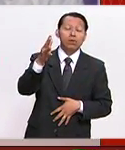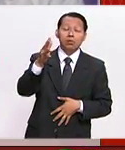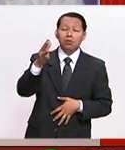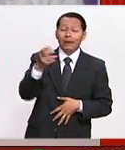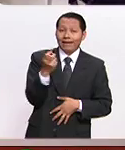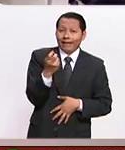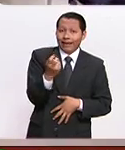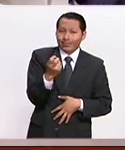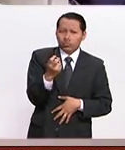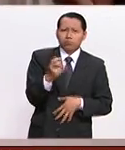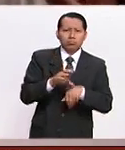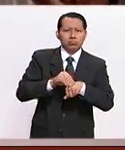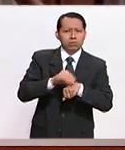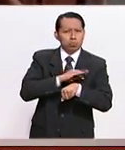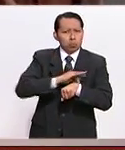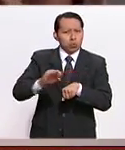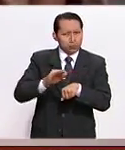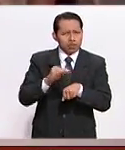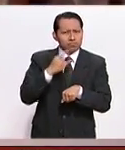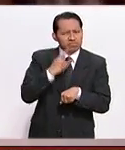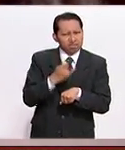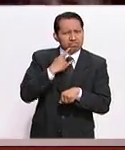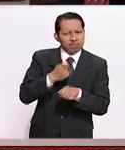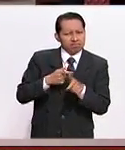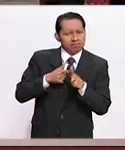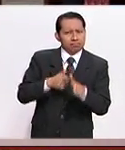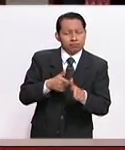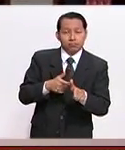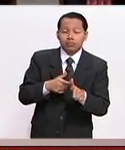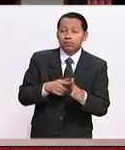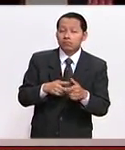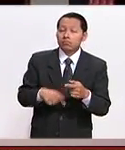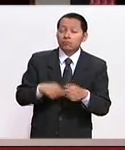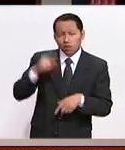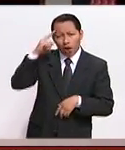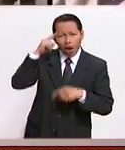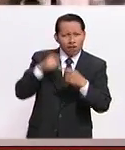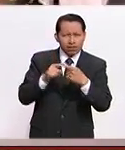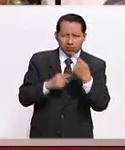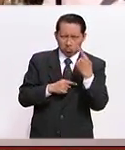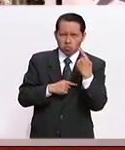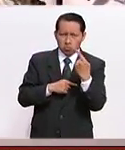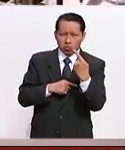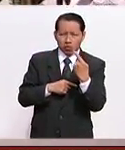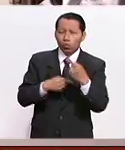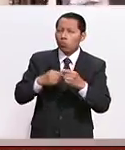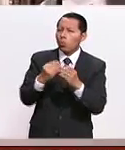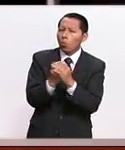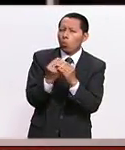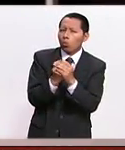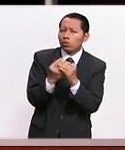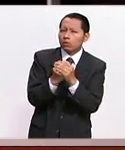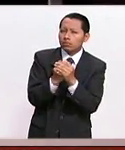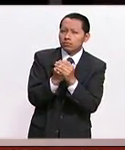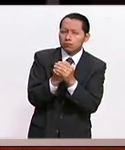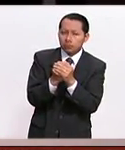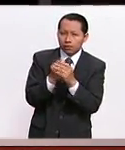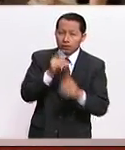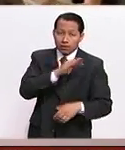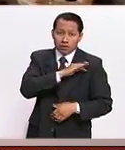pie a que siga y continúe. Uno de los objetivos de este curso que es titulado